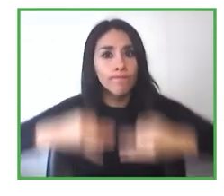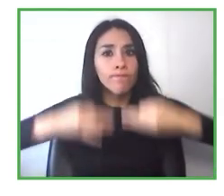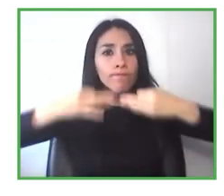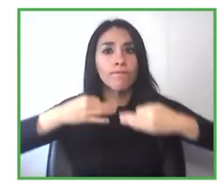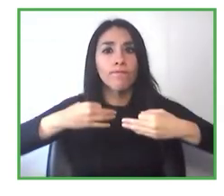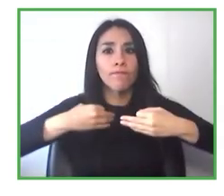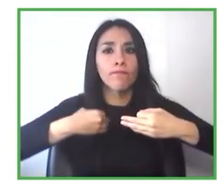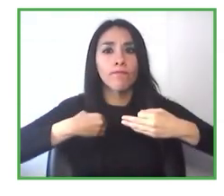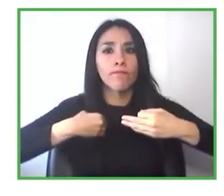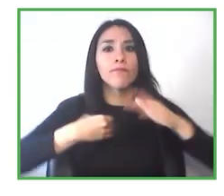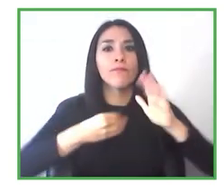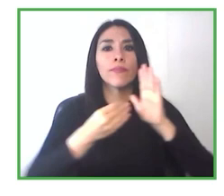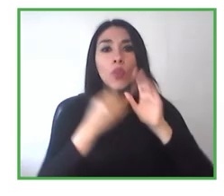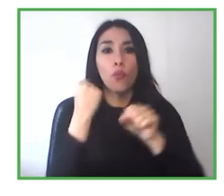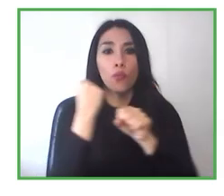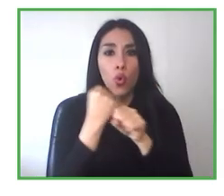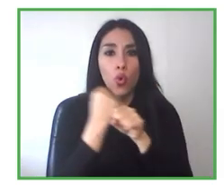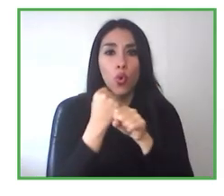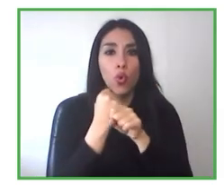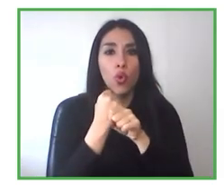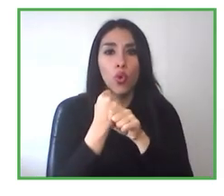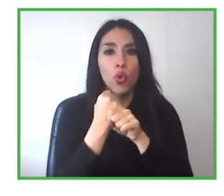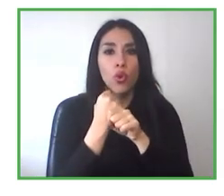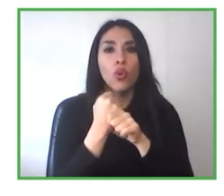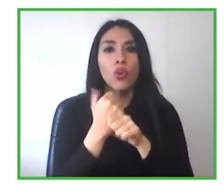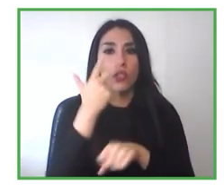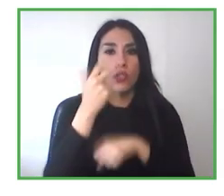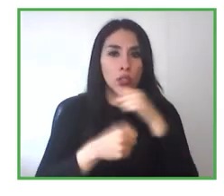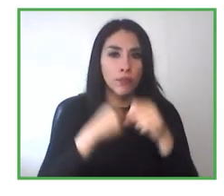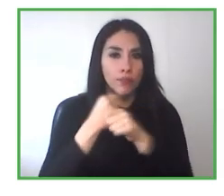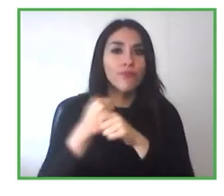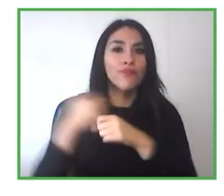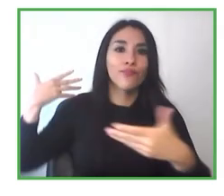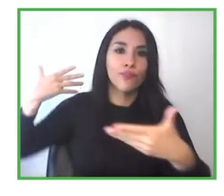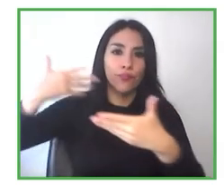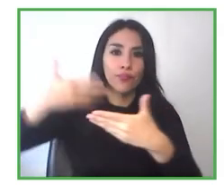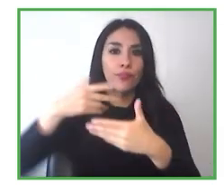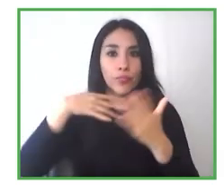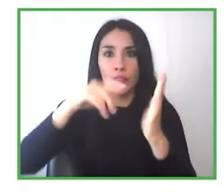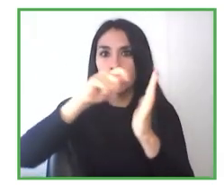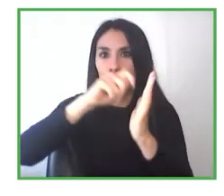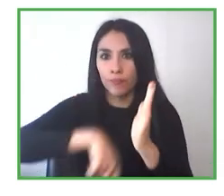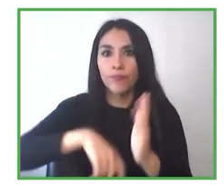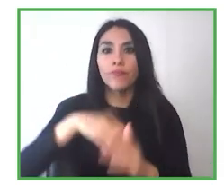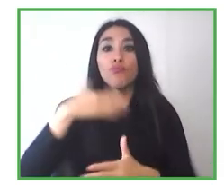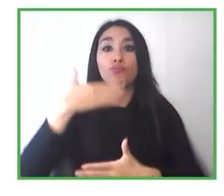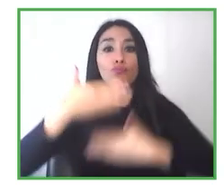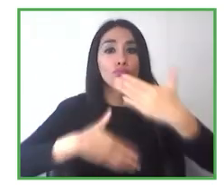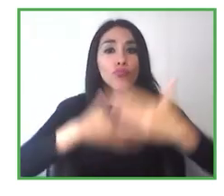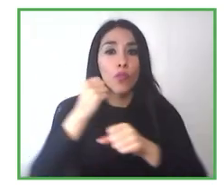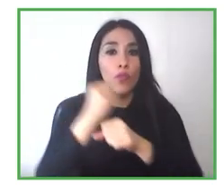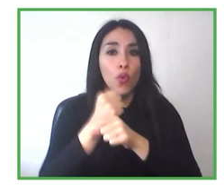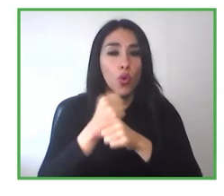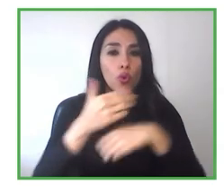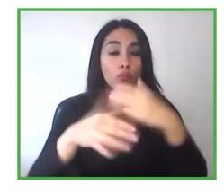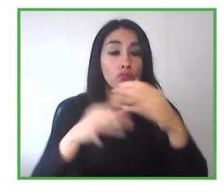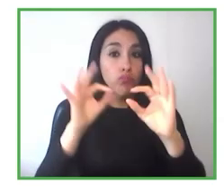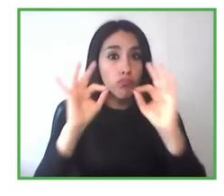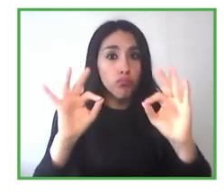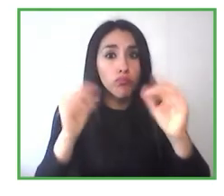ver esta permanencia en el puesto de trabajo. Y luego de que nosotras logramos tener esta